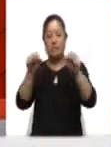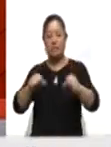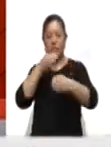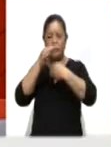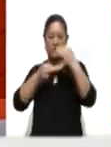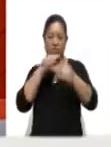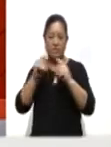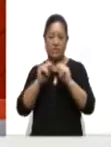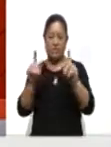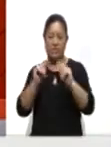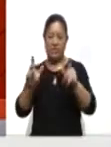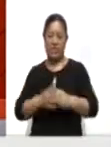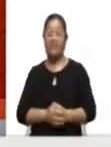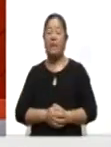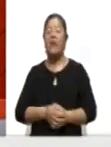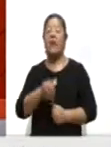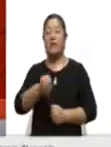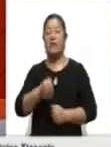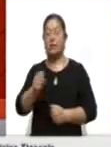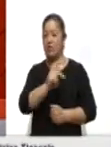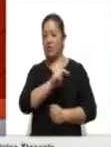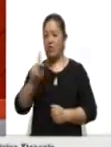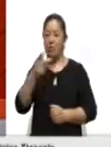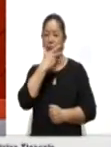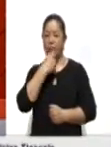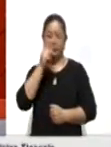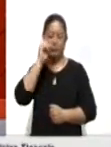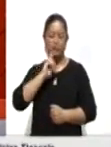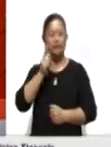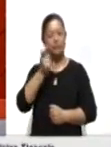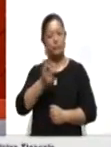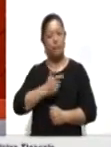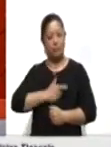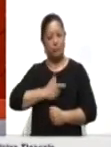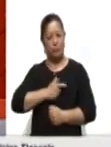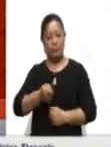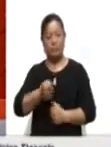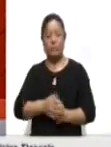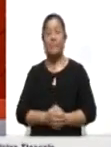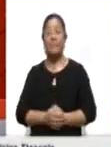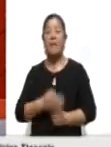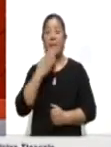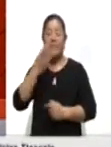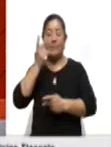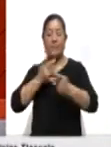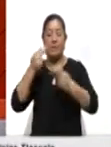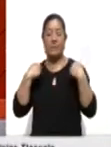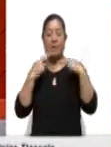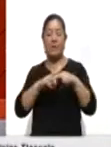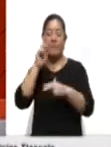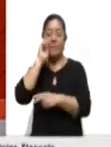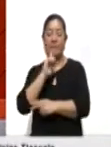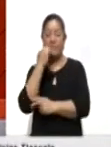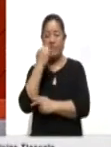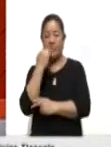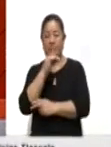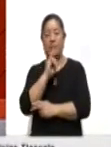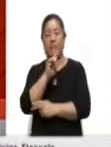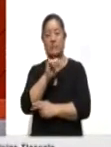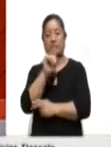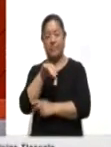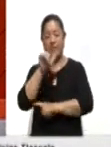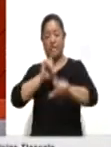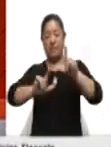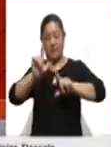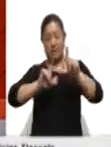Tlaxcala, las y los saludo con muchísimo gusto. Por supuesto también le doy la bienvenida a la maestra Miroslava Amador, ella es intérprete en